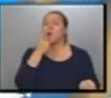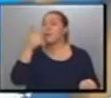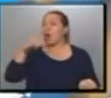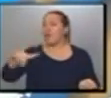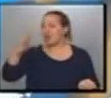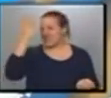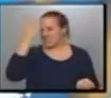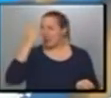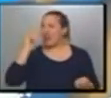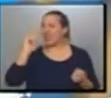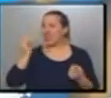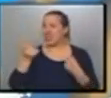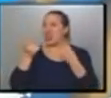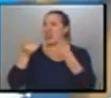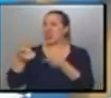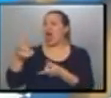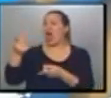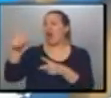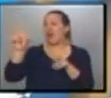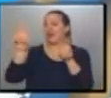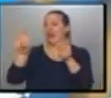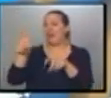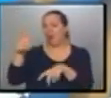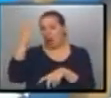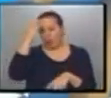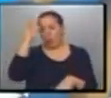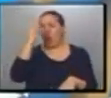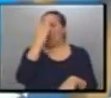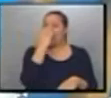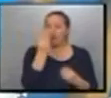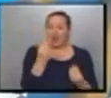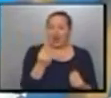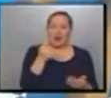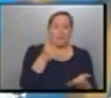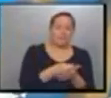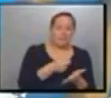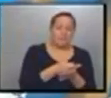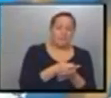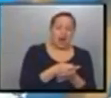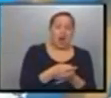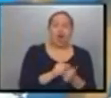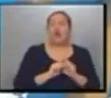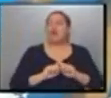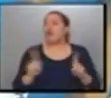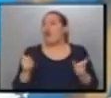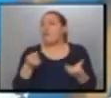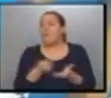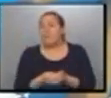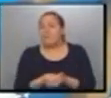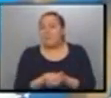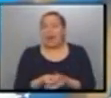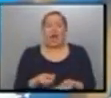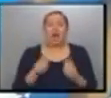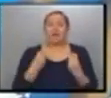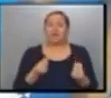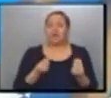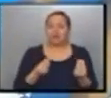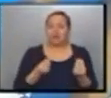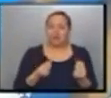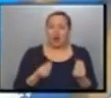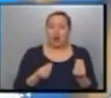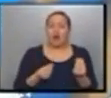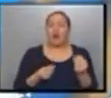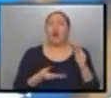alcanzado por el tema judicial, o en la provincia de Córdoba, ¿qué tenés que hacer? ¿Pagar la factura? ¿No pagar la factura? ¿Ir por el lado